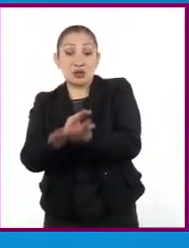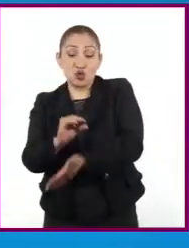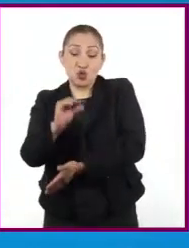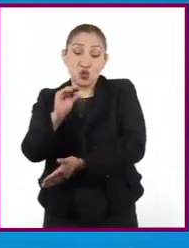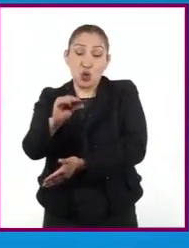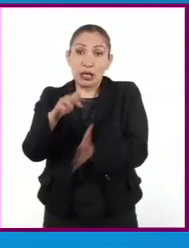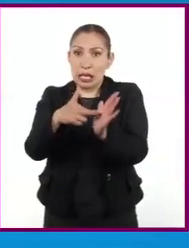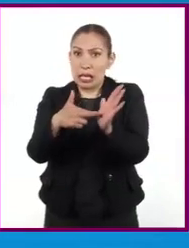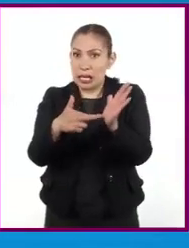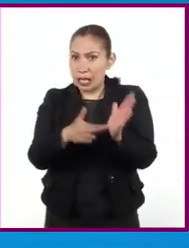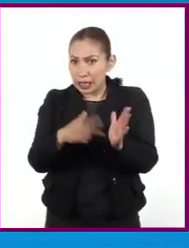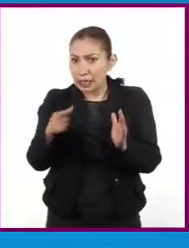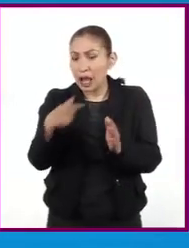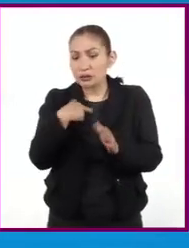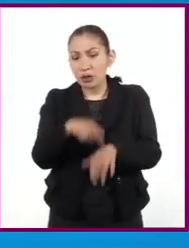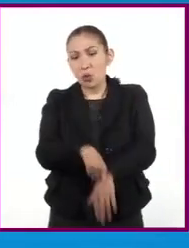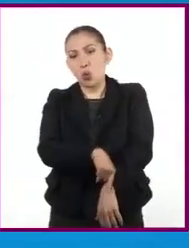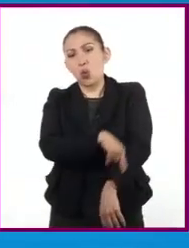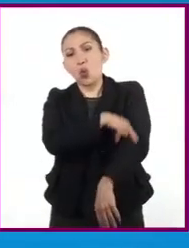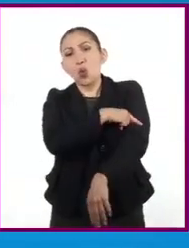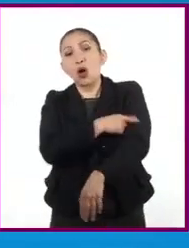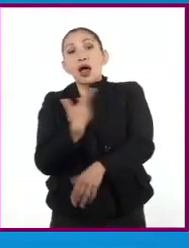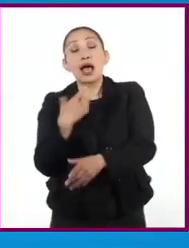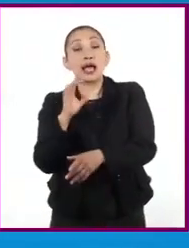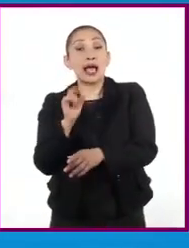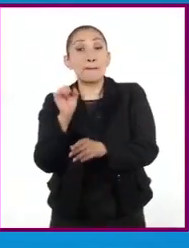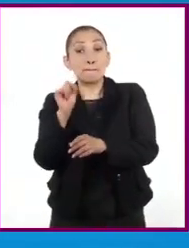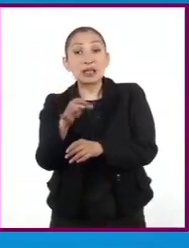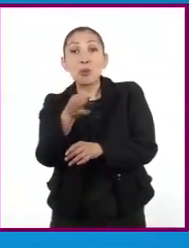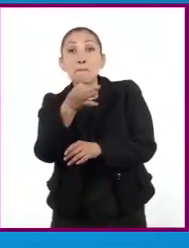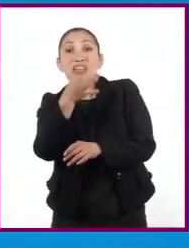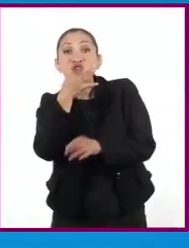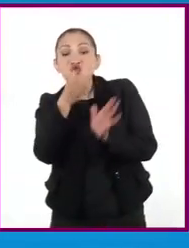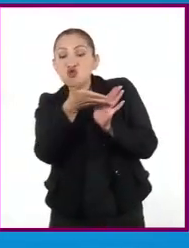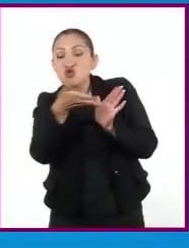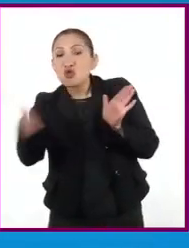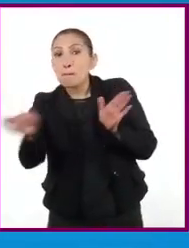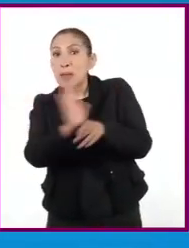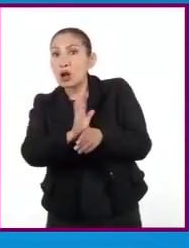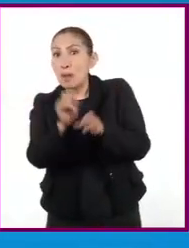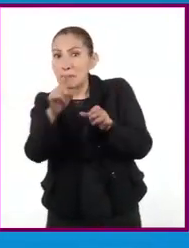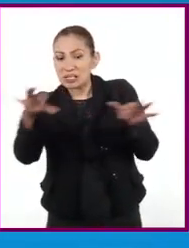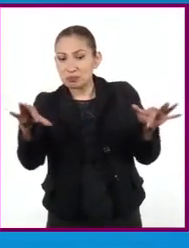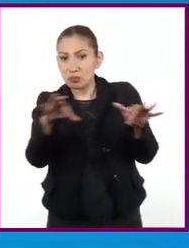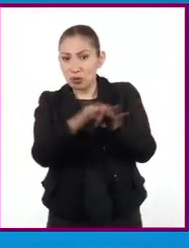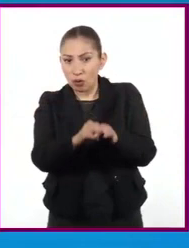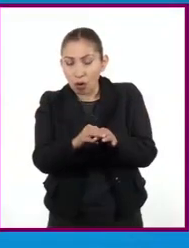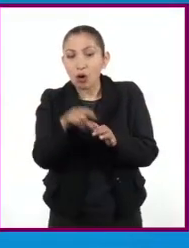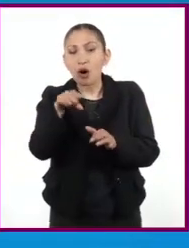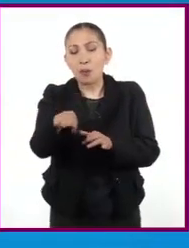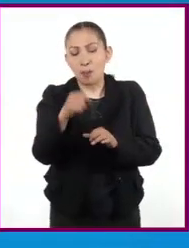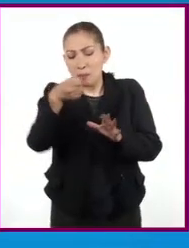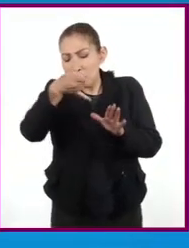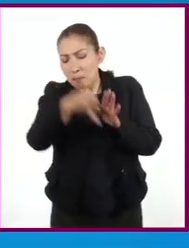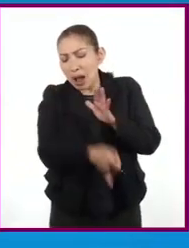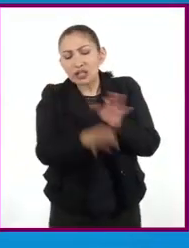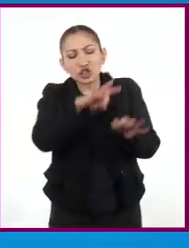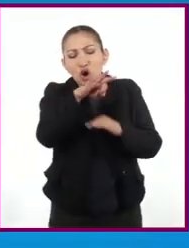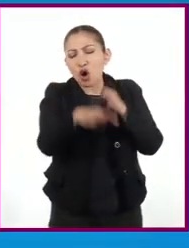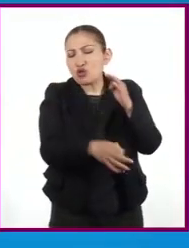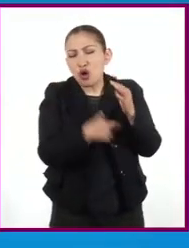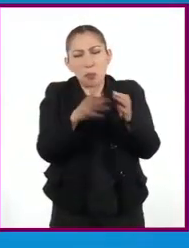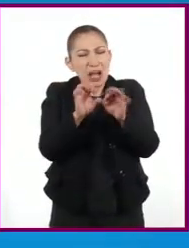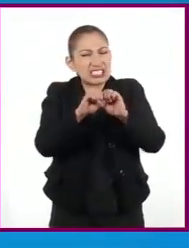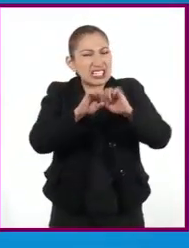y como regla general, su extensión es la extensión en minutos de la película. En el tratamiento se ahondan detalles de todo